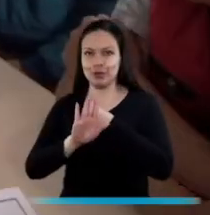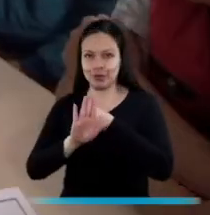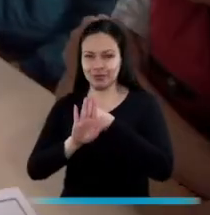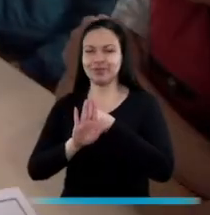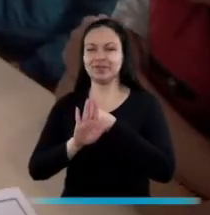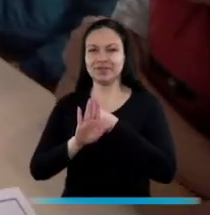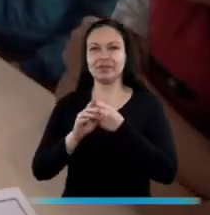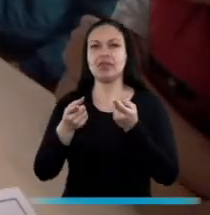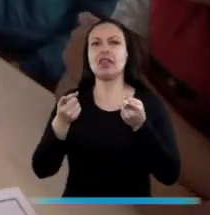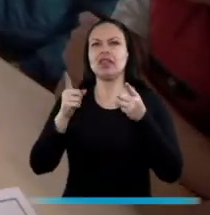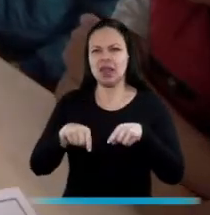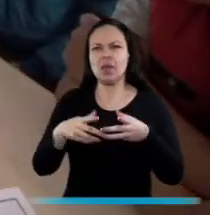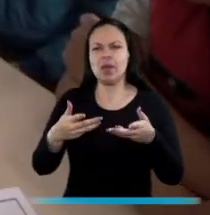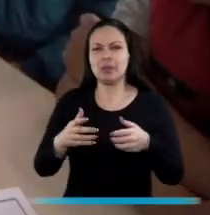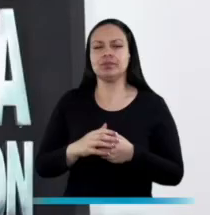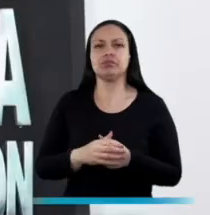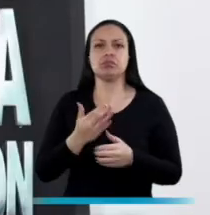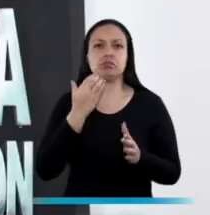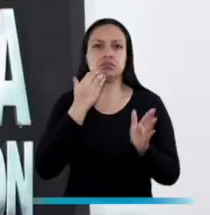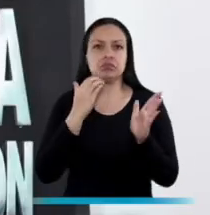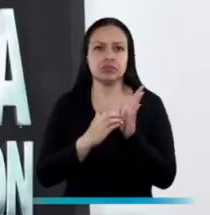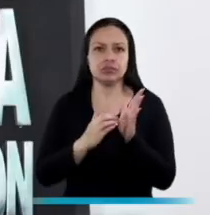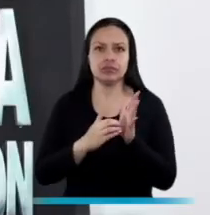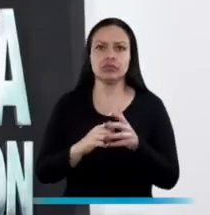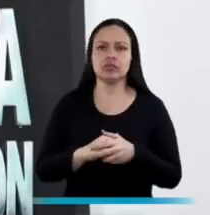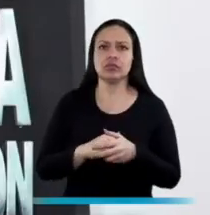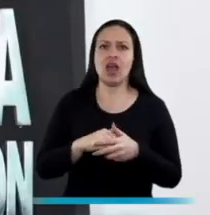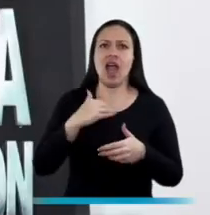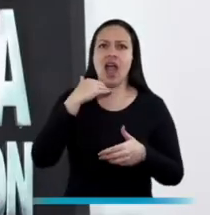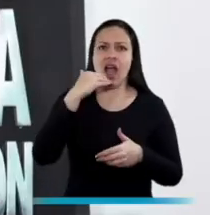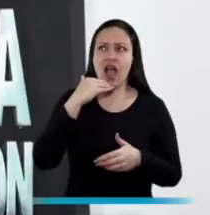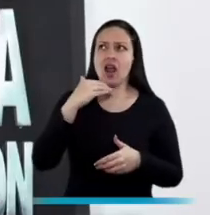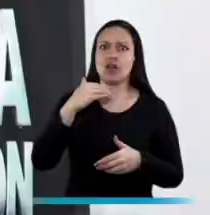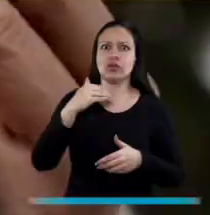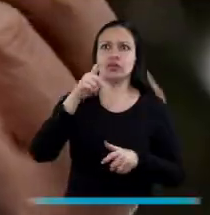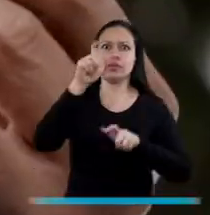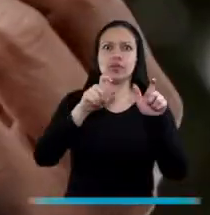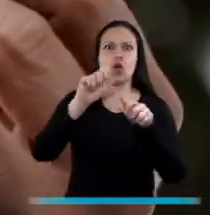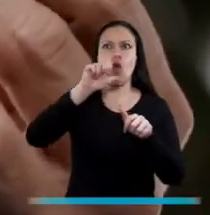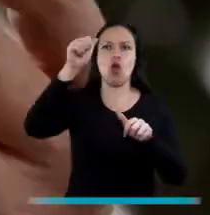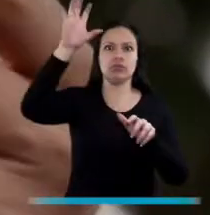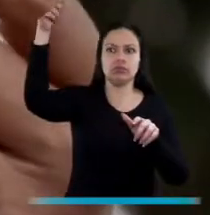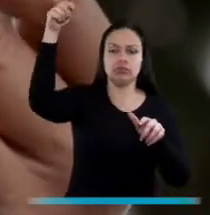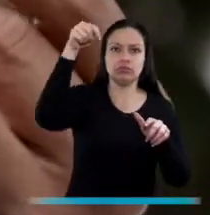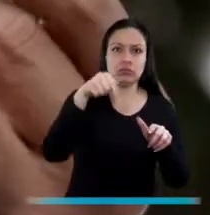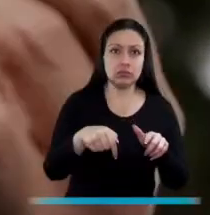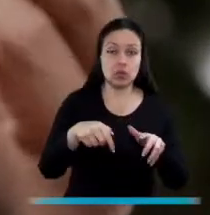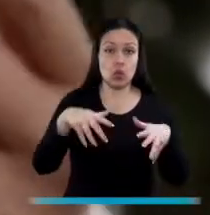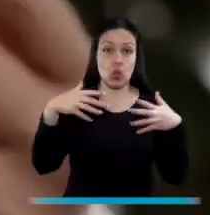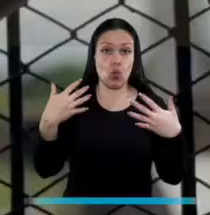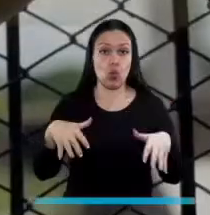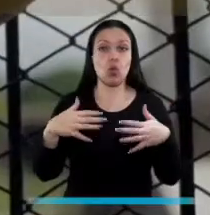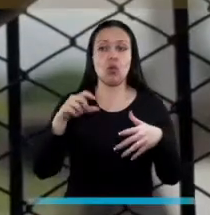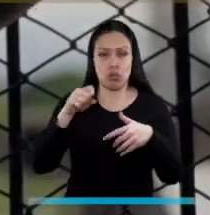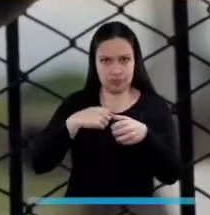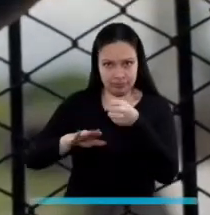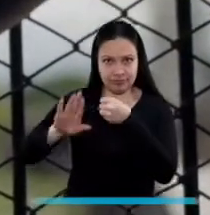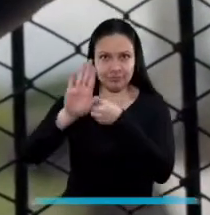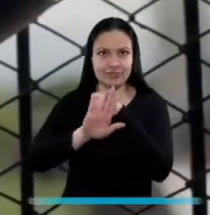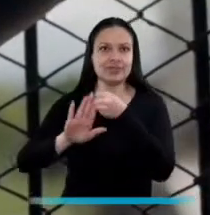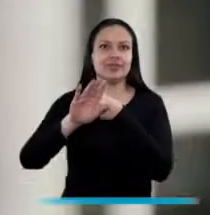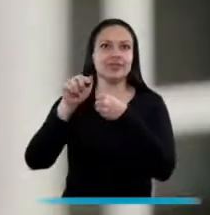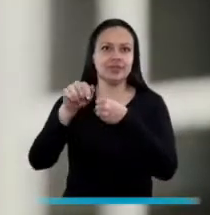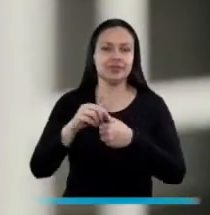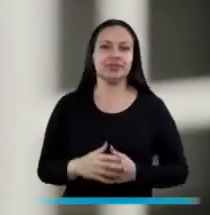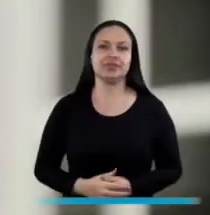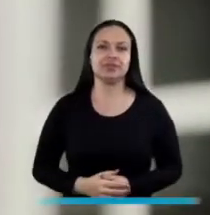Entonces, allí en este escenario nos ocupamos y nos preocupamos, por ejemplo, por los derechos de la comunidad LGBT y nos preocupamos por los